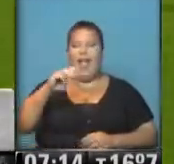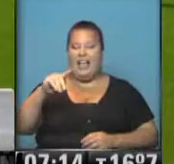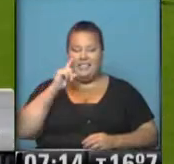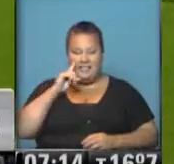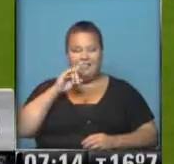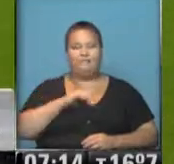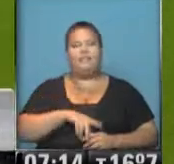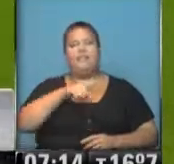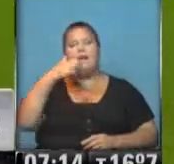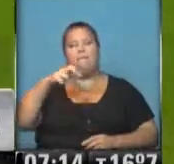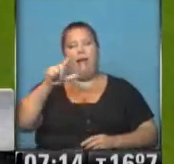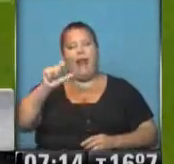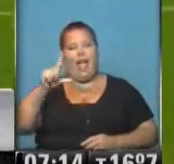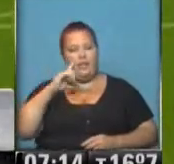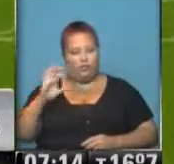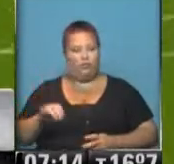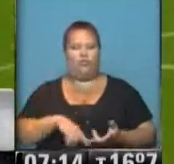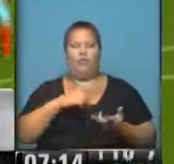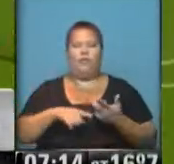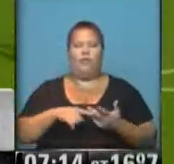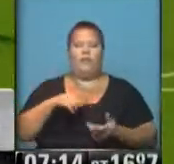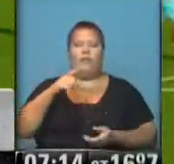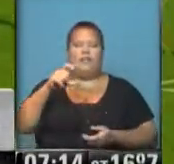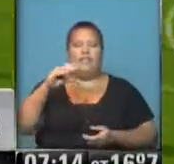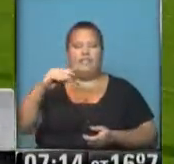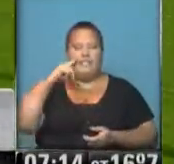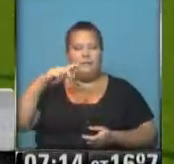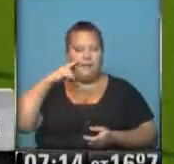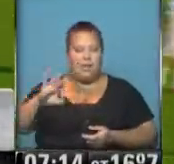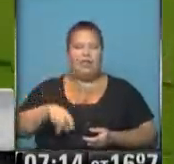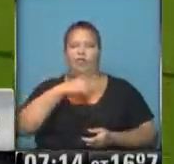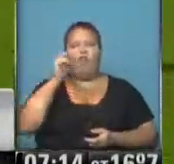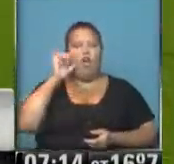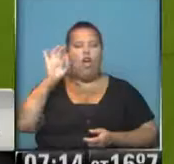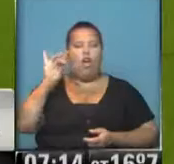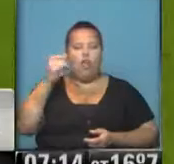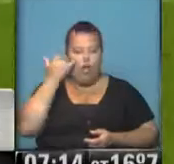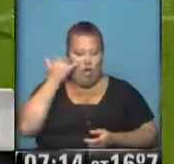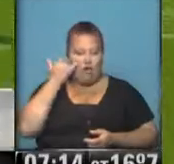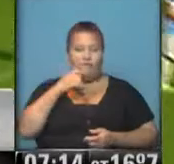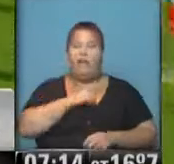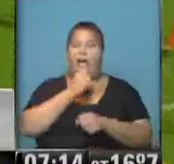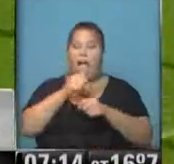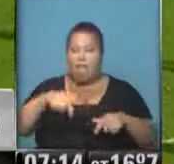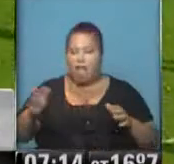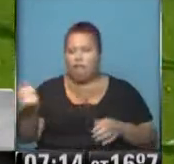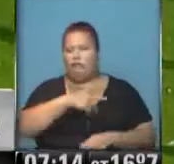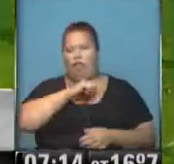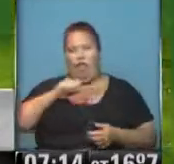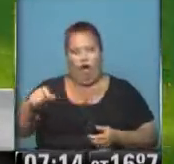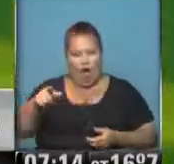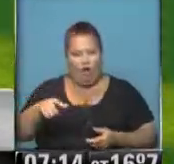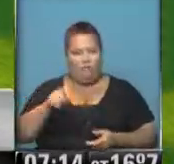Zelaya, Sebastián Palacios, Cristian Chimino, Leandro Godoy. Hasta aquí todos los autores de goles